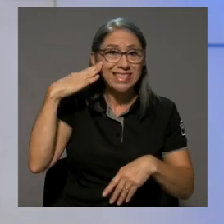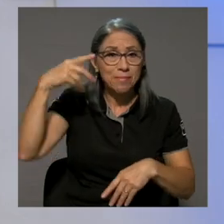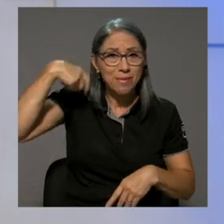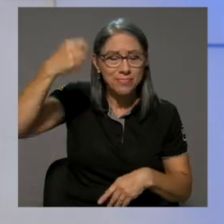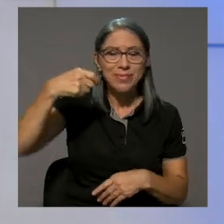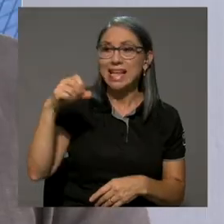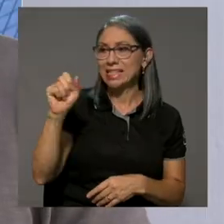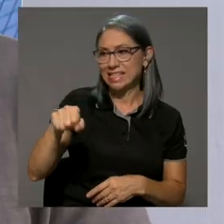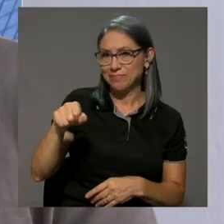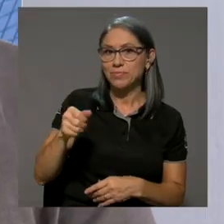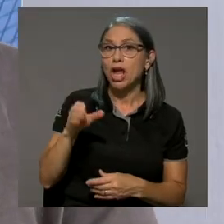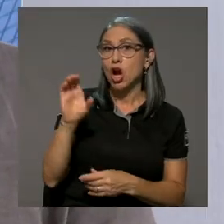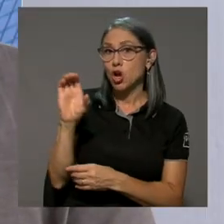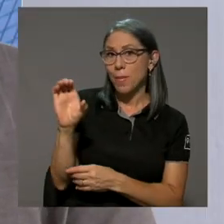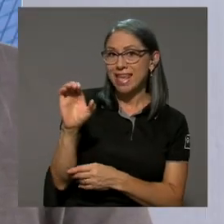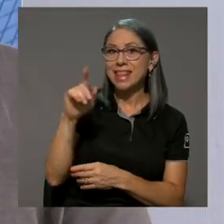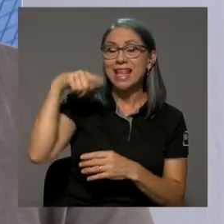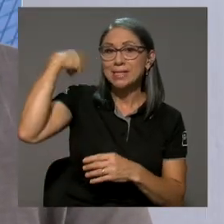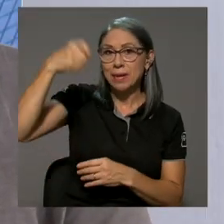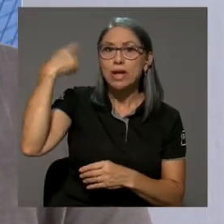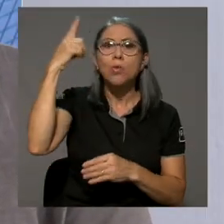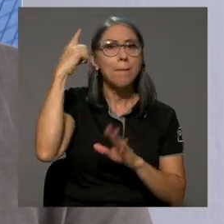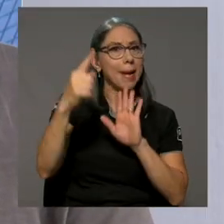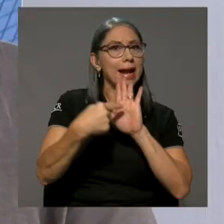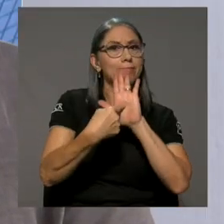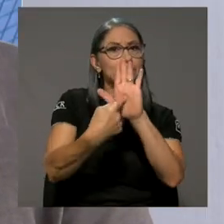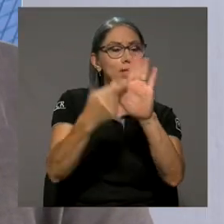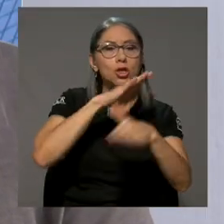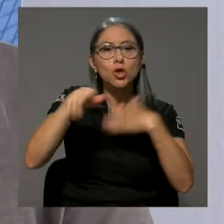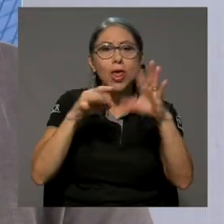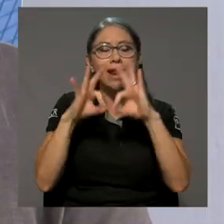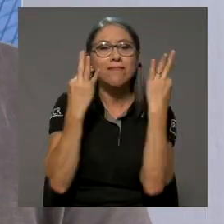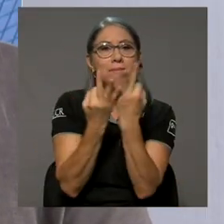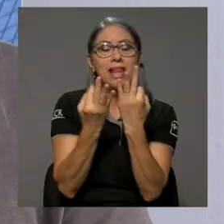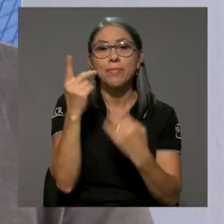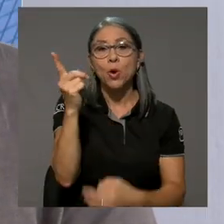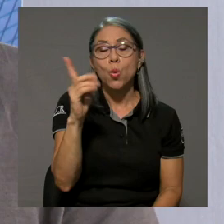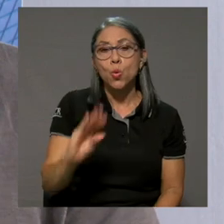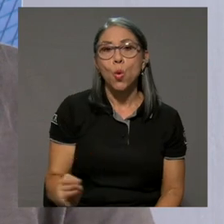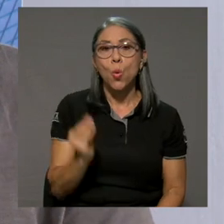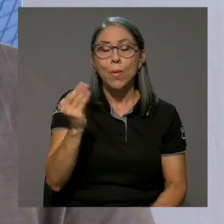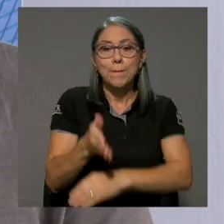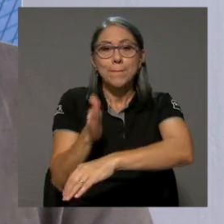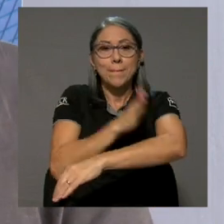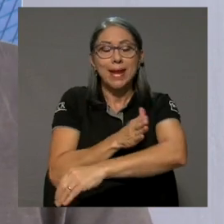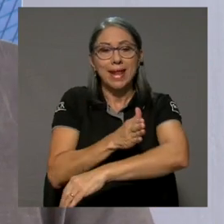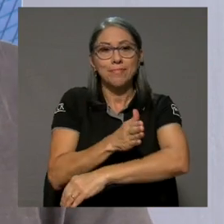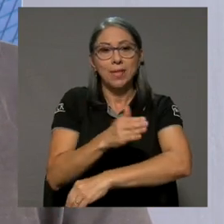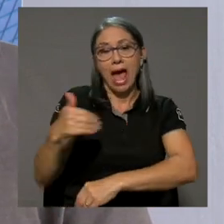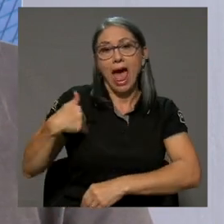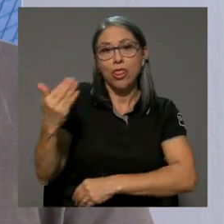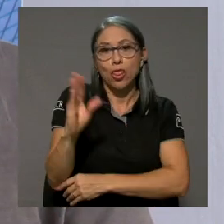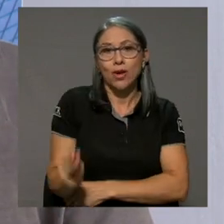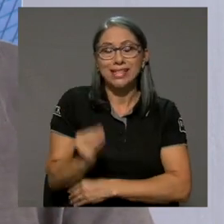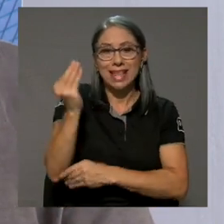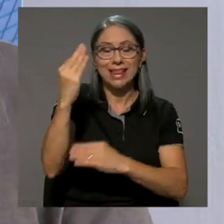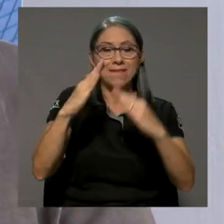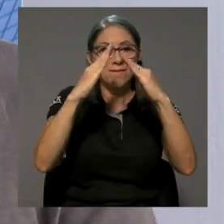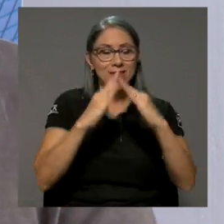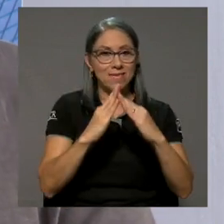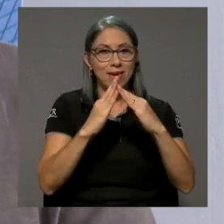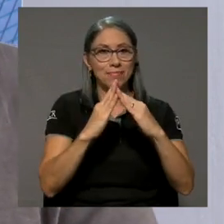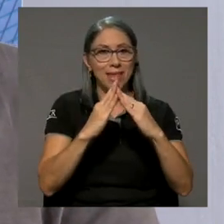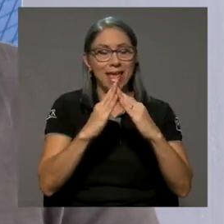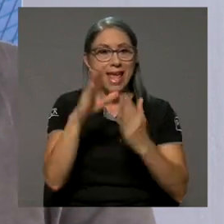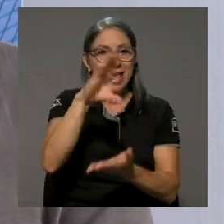película. Cómo no, cómo no. Chroma Kit es una película para toda la familia, sobre un chico preadolescente que vive